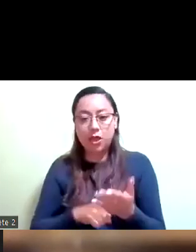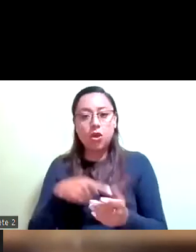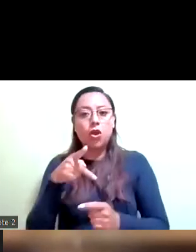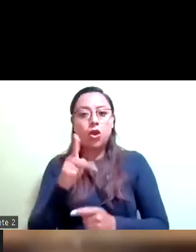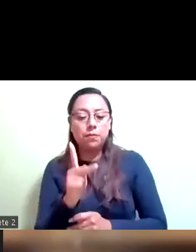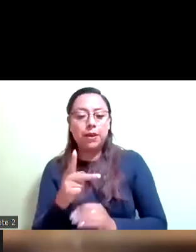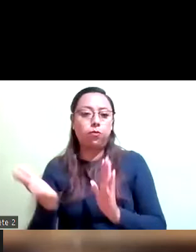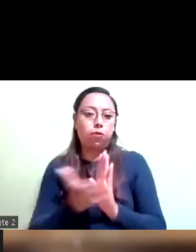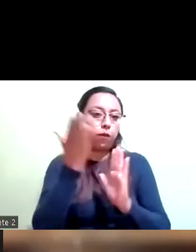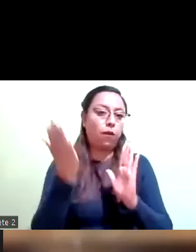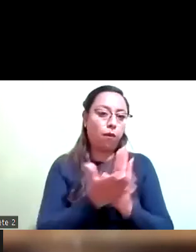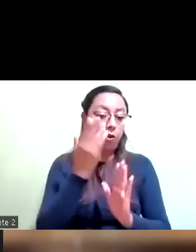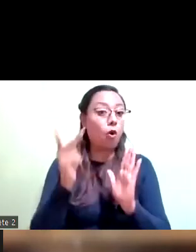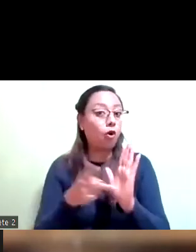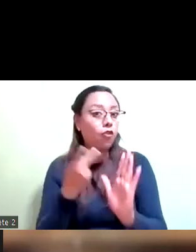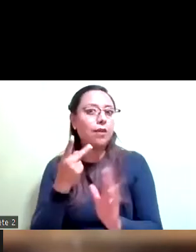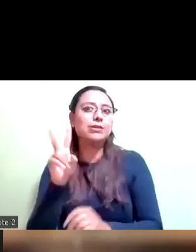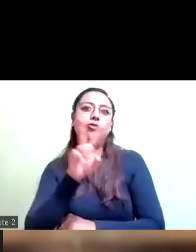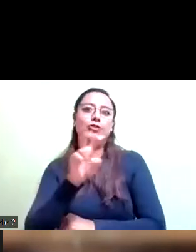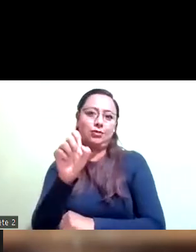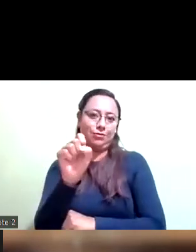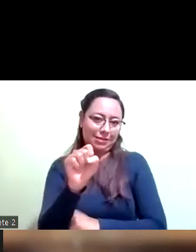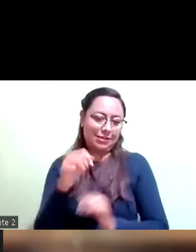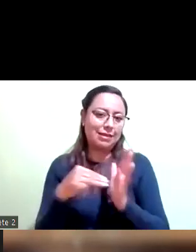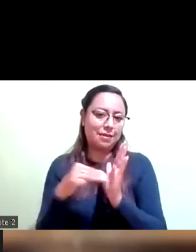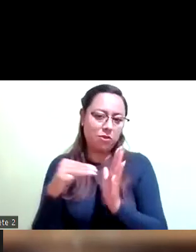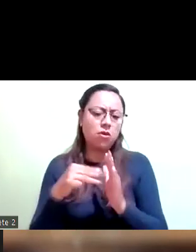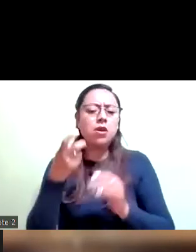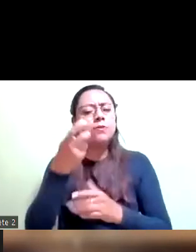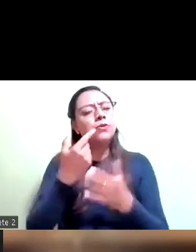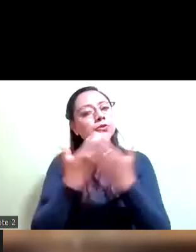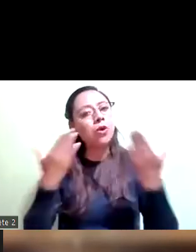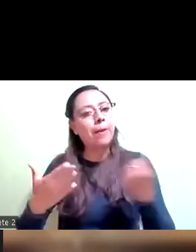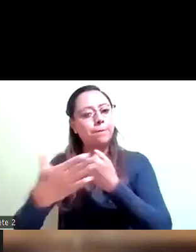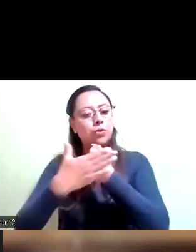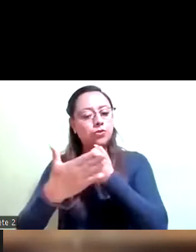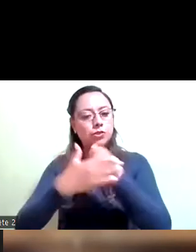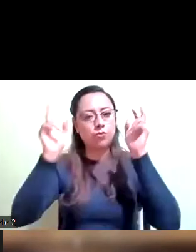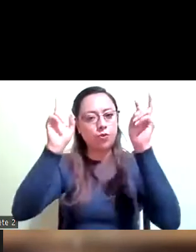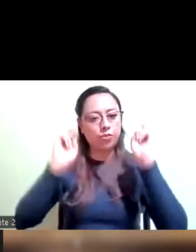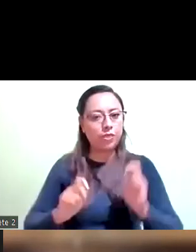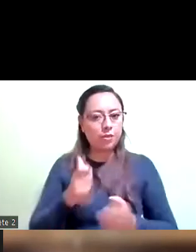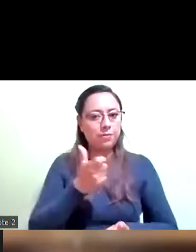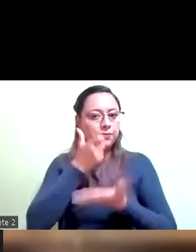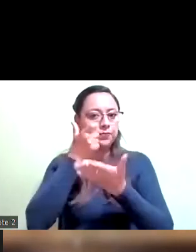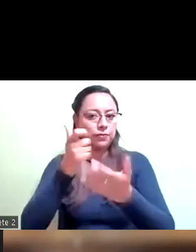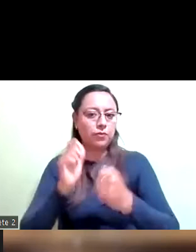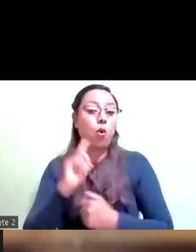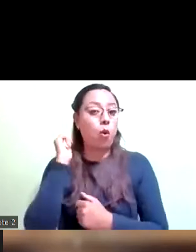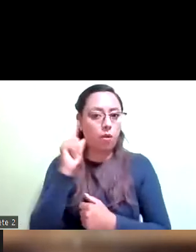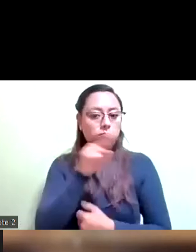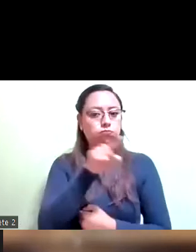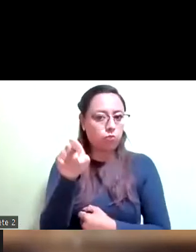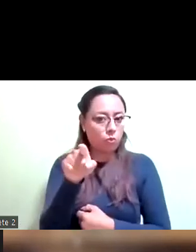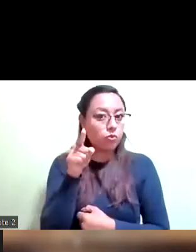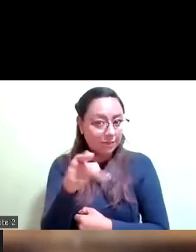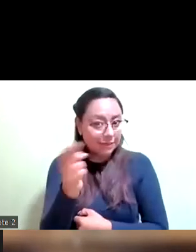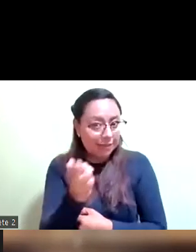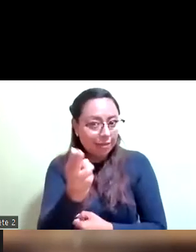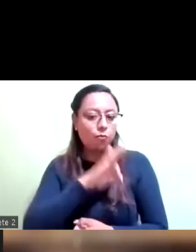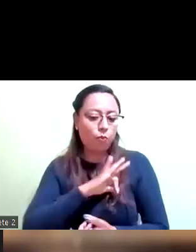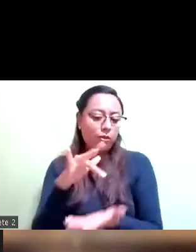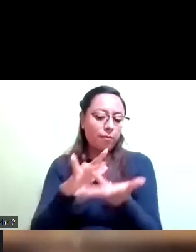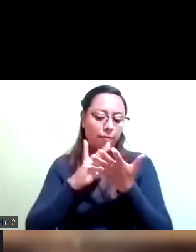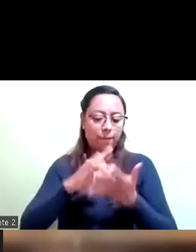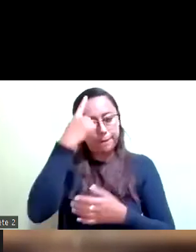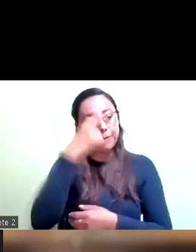millones entonces pues ahora que viene el tema del presupuesto poder contar con su apoyo este para que podamos ver